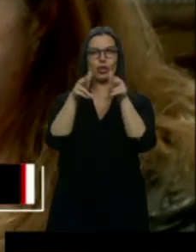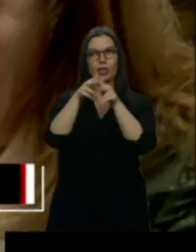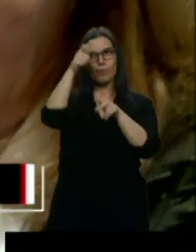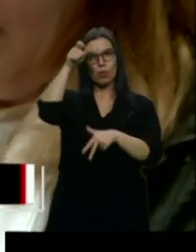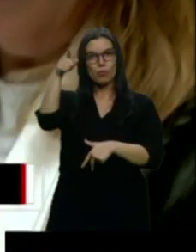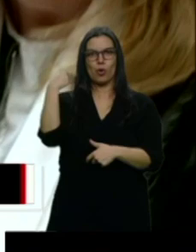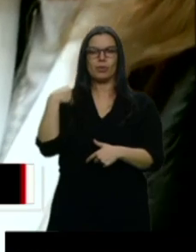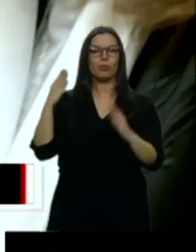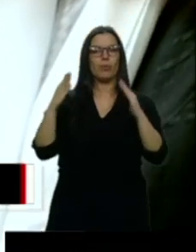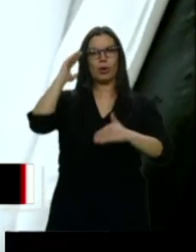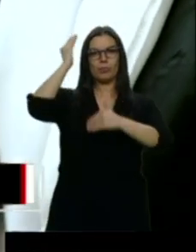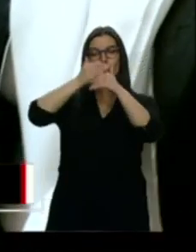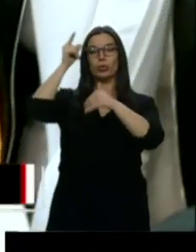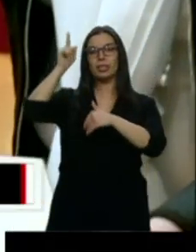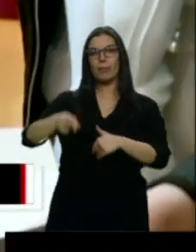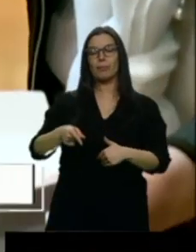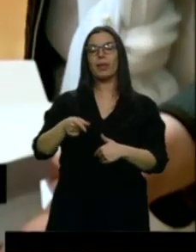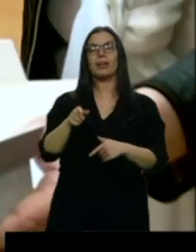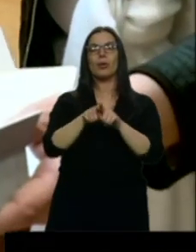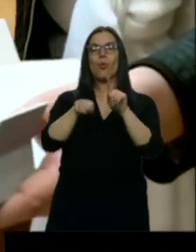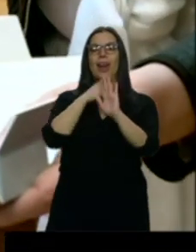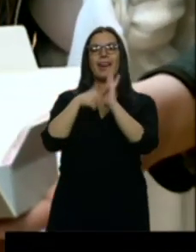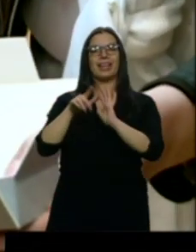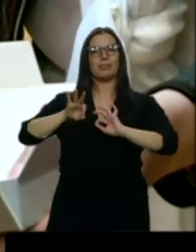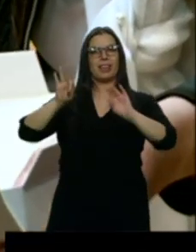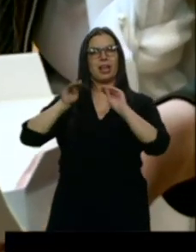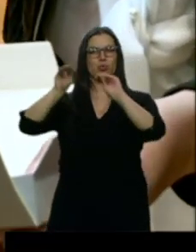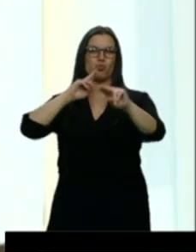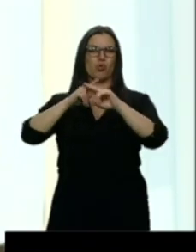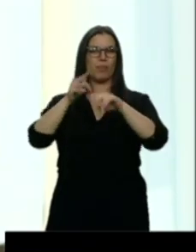fuero que concedió a la villa Alfonso VII en 1123.